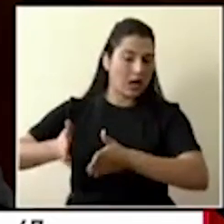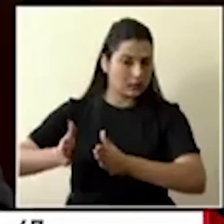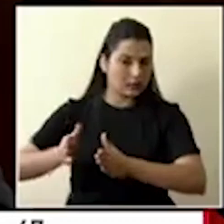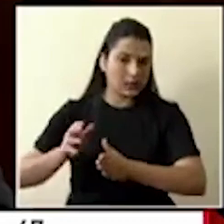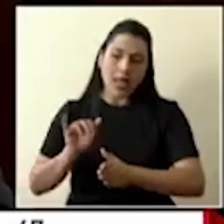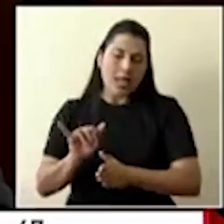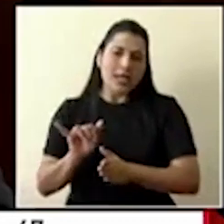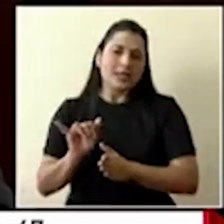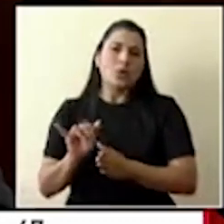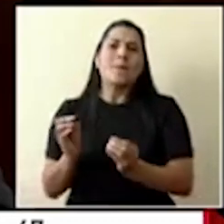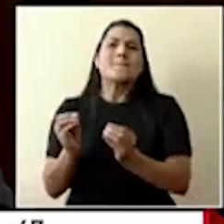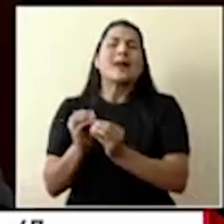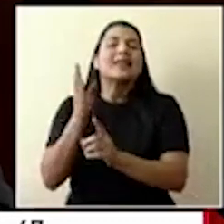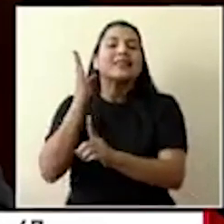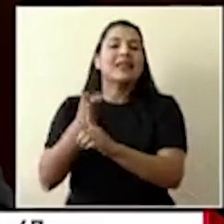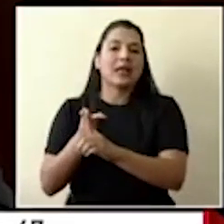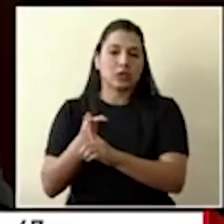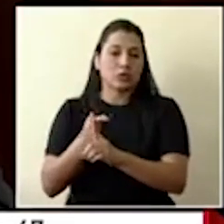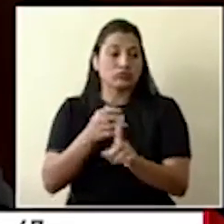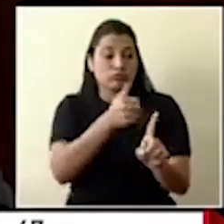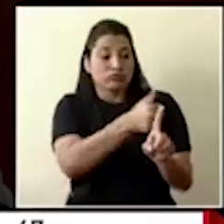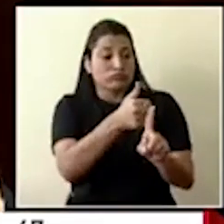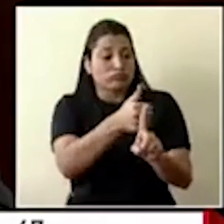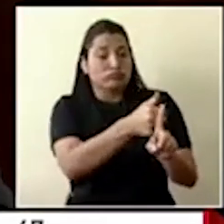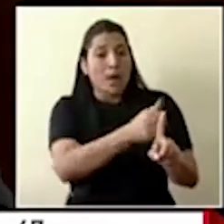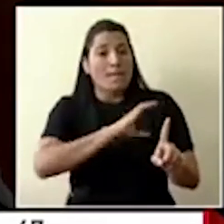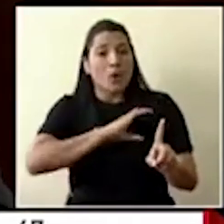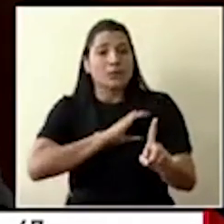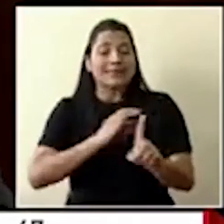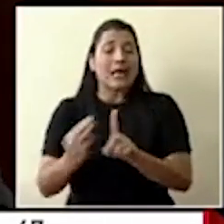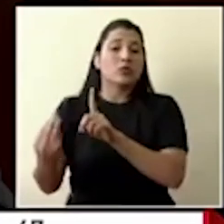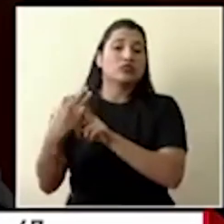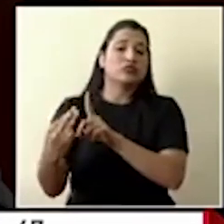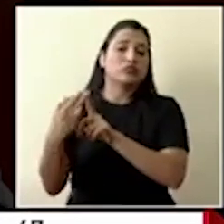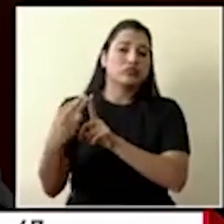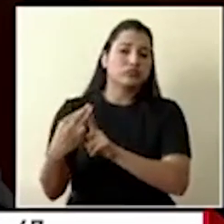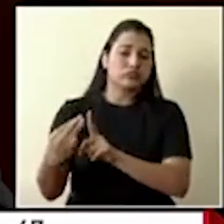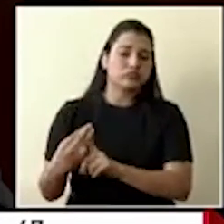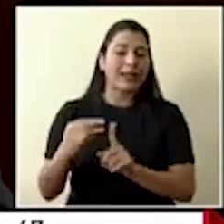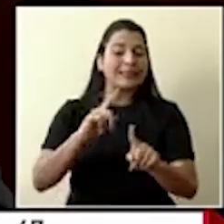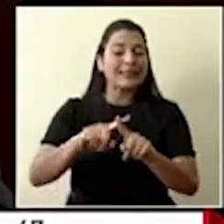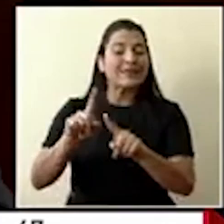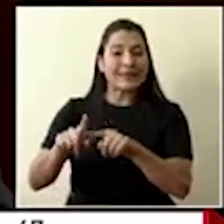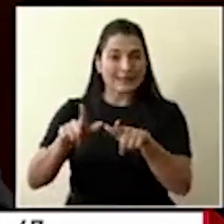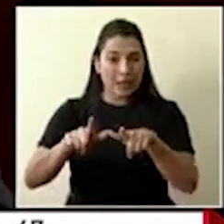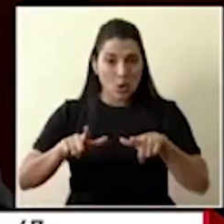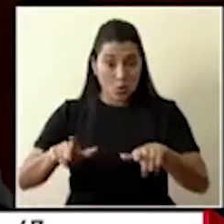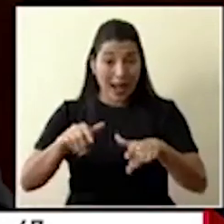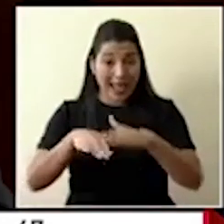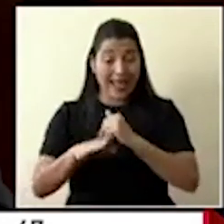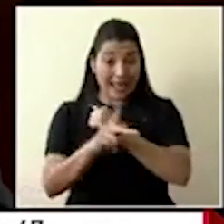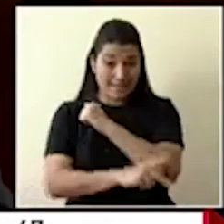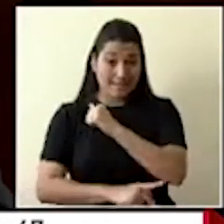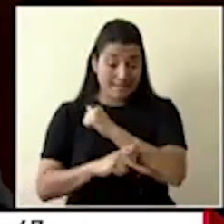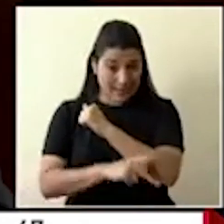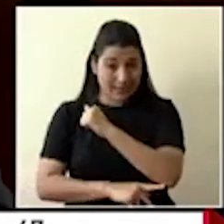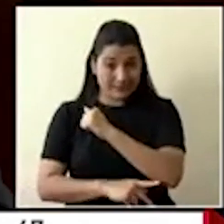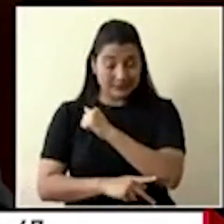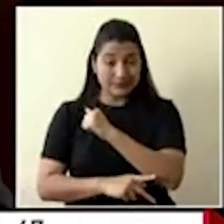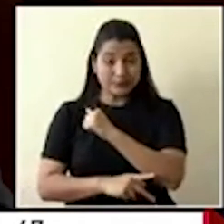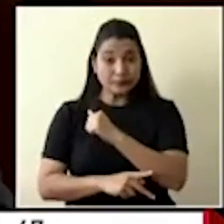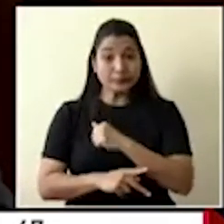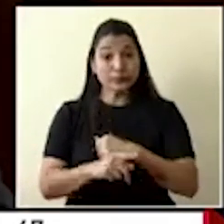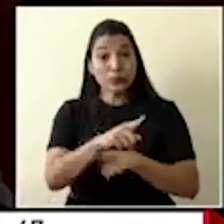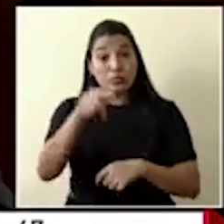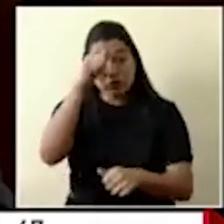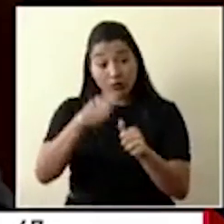mucho más directo porque es una inspección que está movilizándose en todo momento en diferentes partes del país con la presencia de los diferentes oficiales que